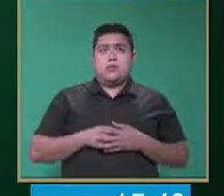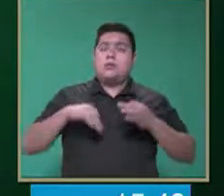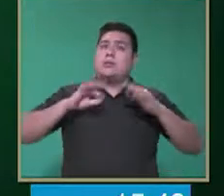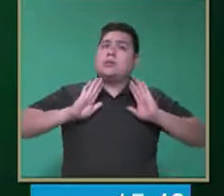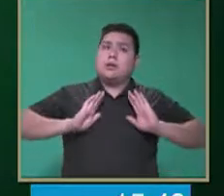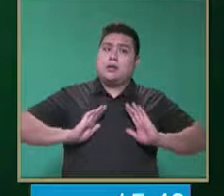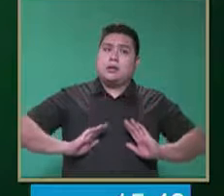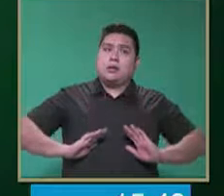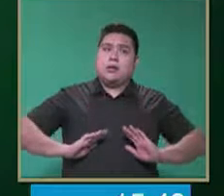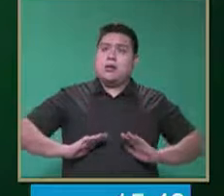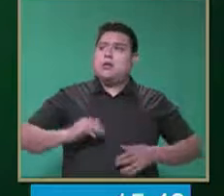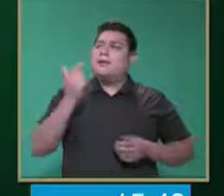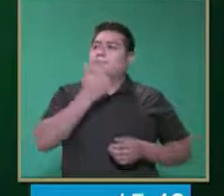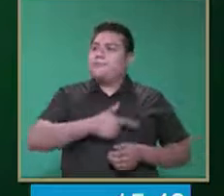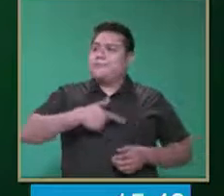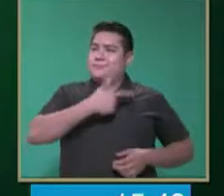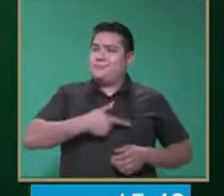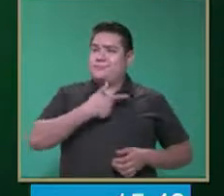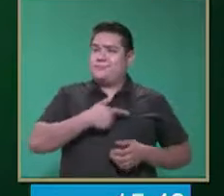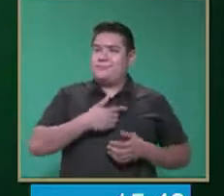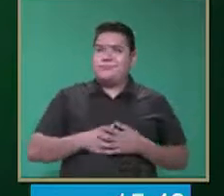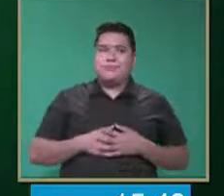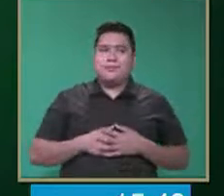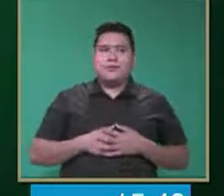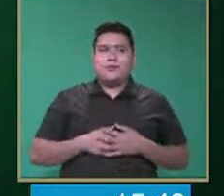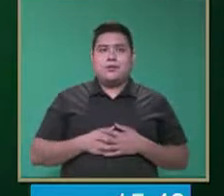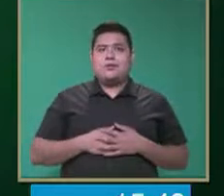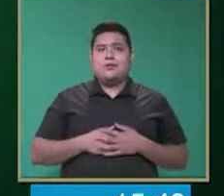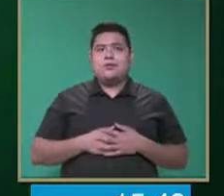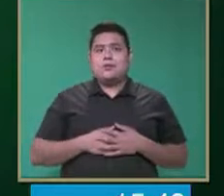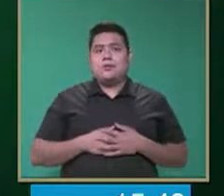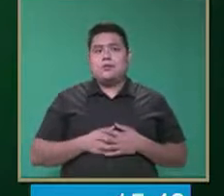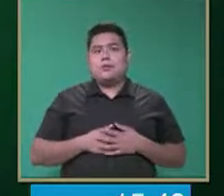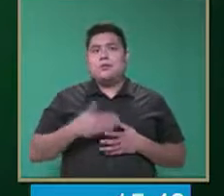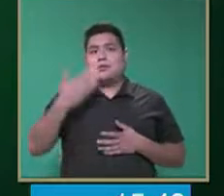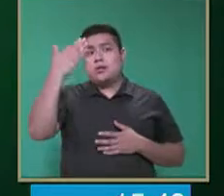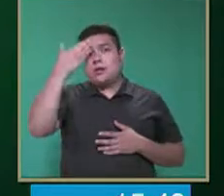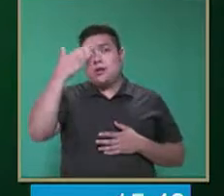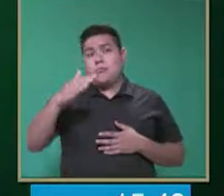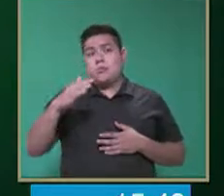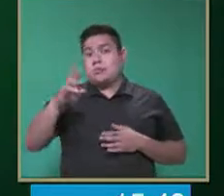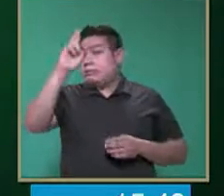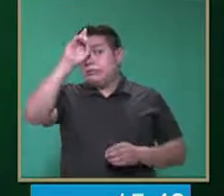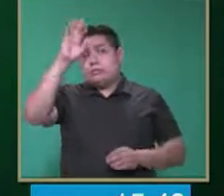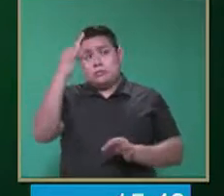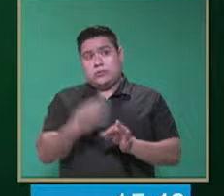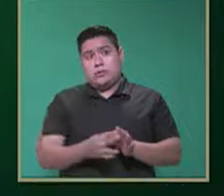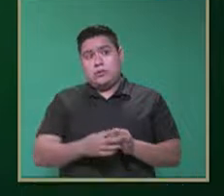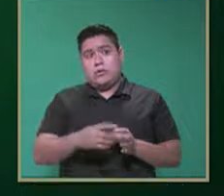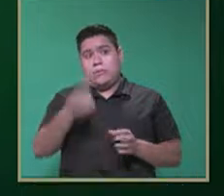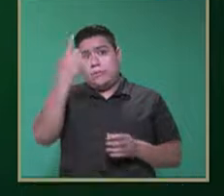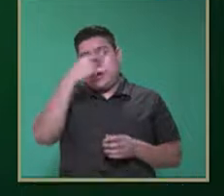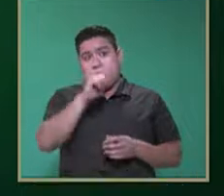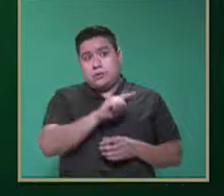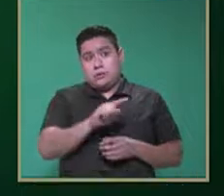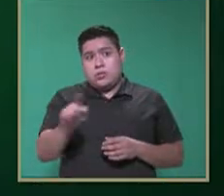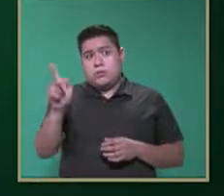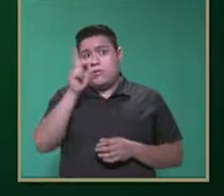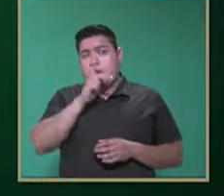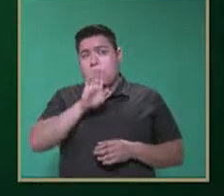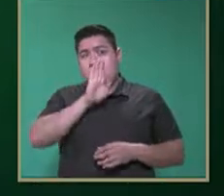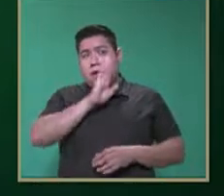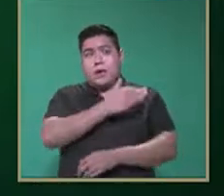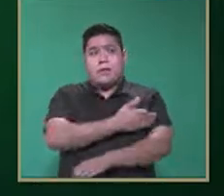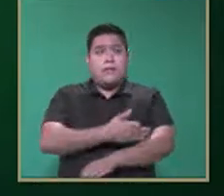sereno y cómodo. Sí sabemos que es una gran responsabilidad para usted, padre de familia,